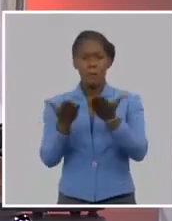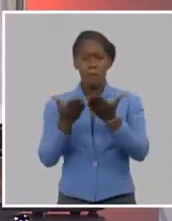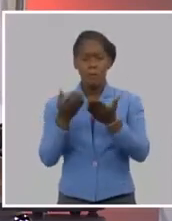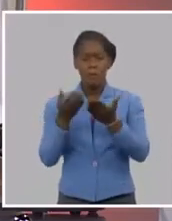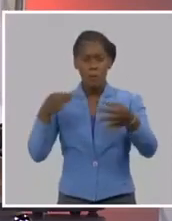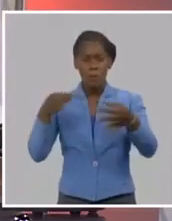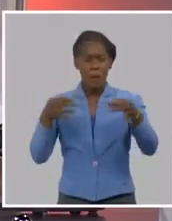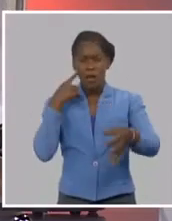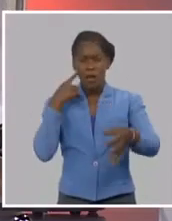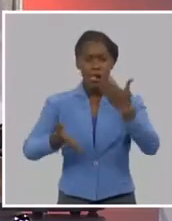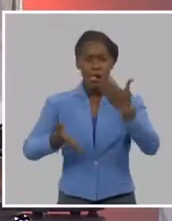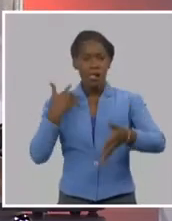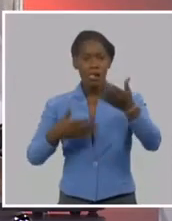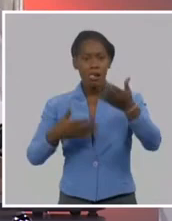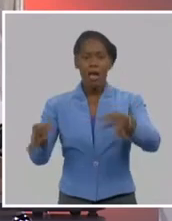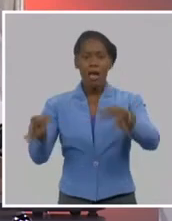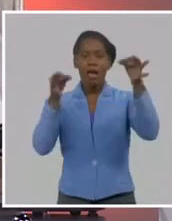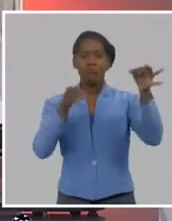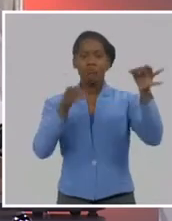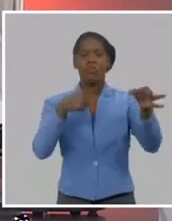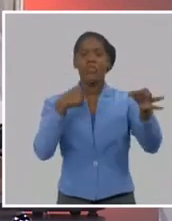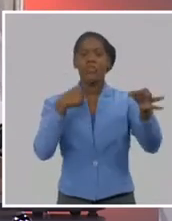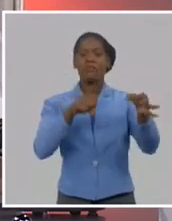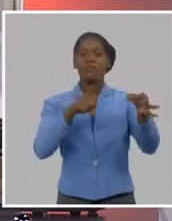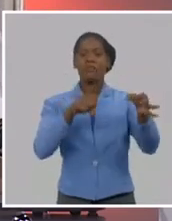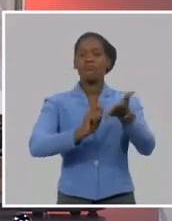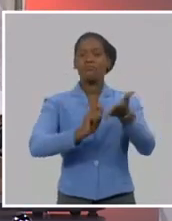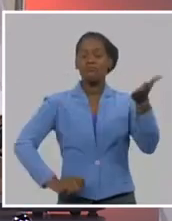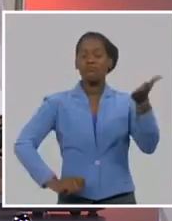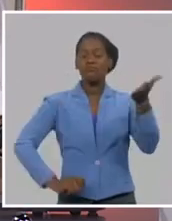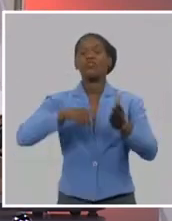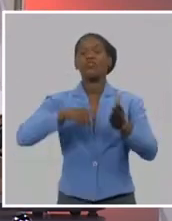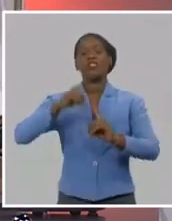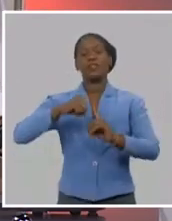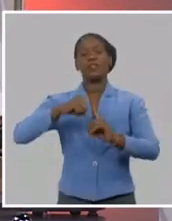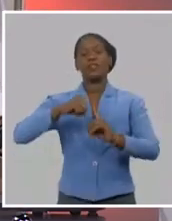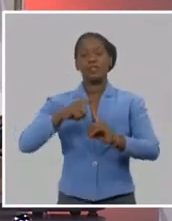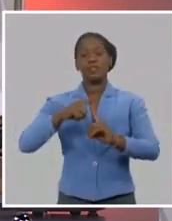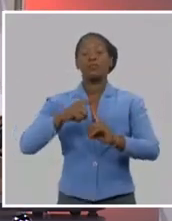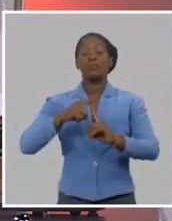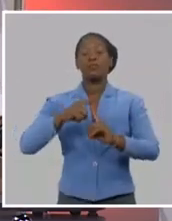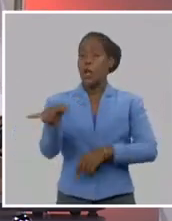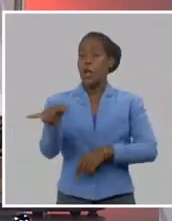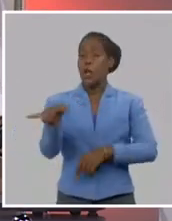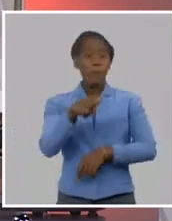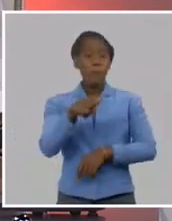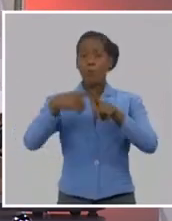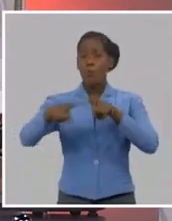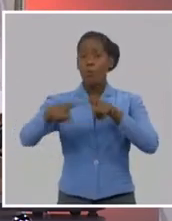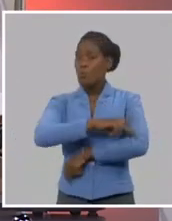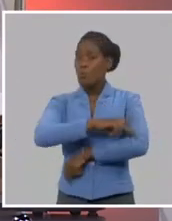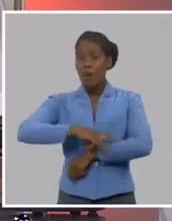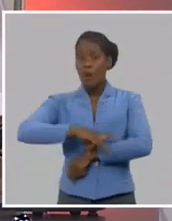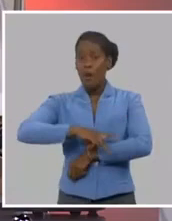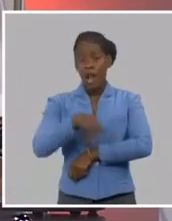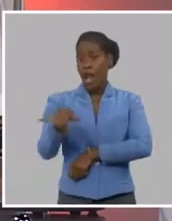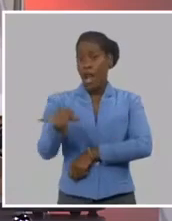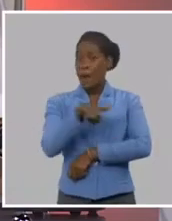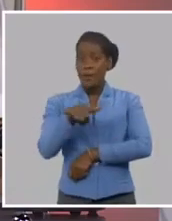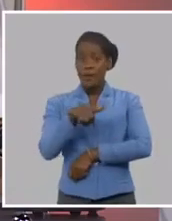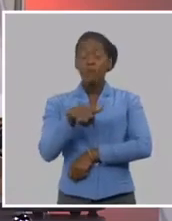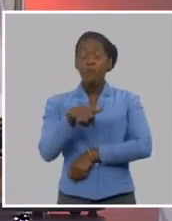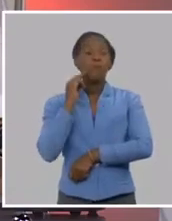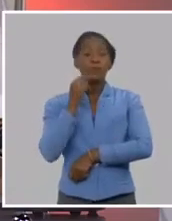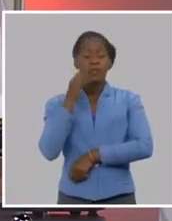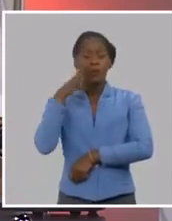los de su propio país, pasan por la independencia, de Cuba, porque es lo mismo, que hace cuando pasa, por Dominicana, y logran, que el presidente,